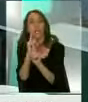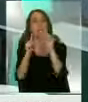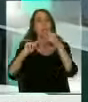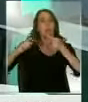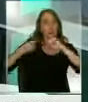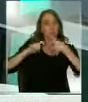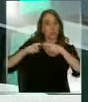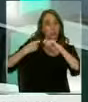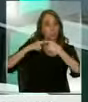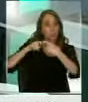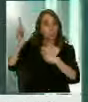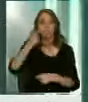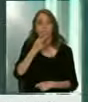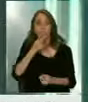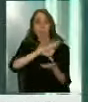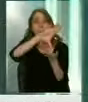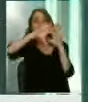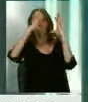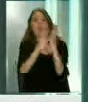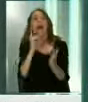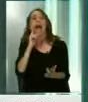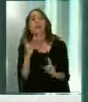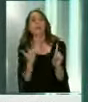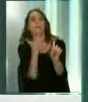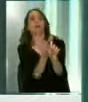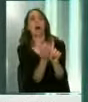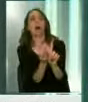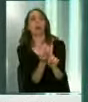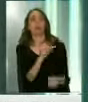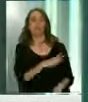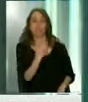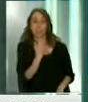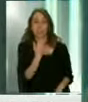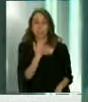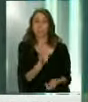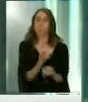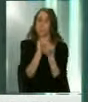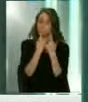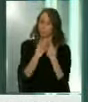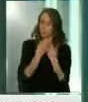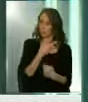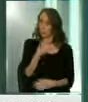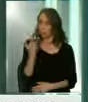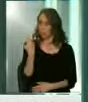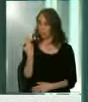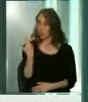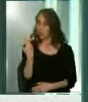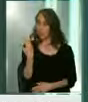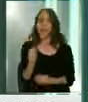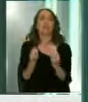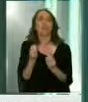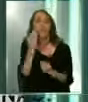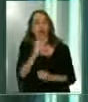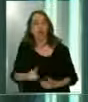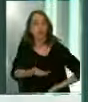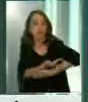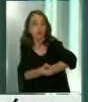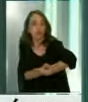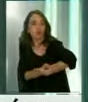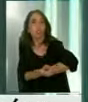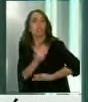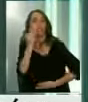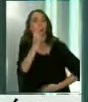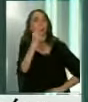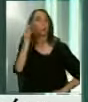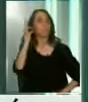no solo en Reino Unido, en todas partes del mundo, incluido nuestro país. Nos habíamos preguntado esto la semana pasada, ¿qué pasa con los niños? ¿Qué pasa con